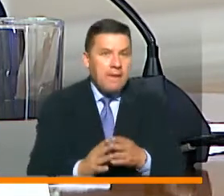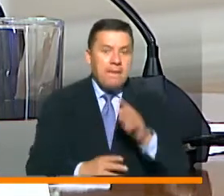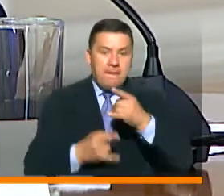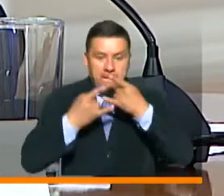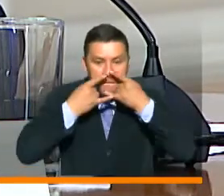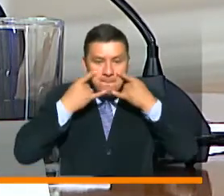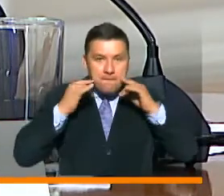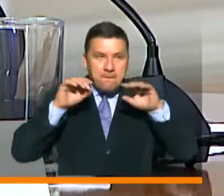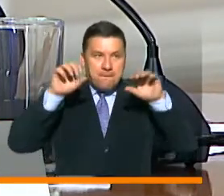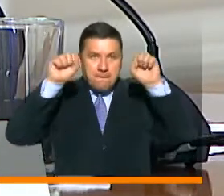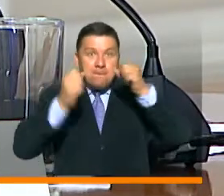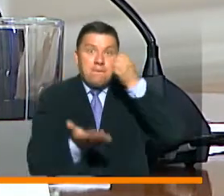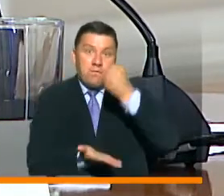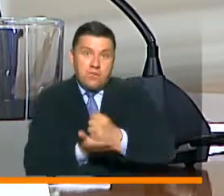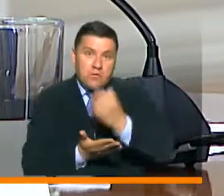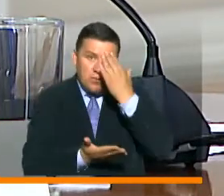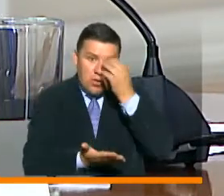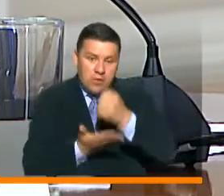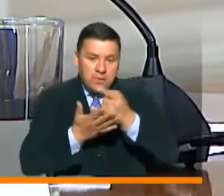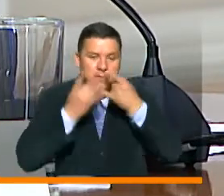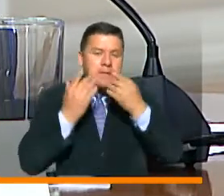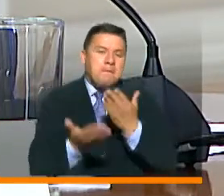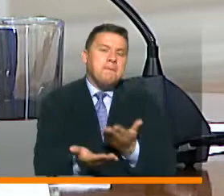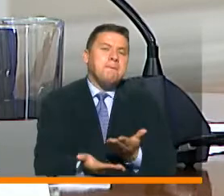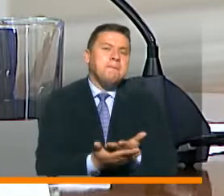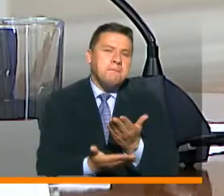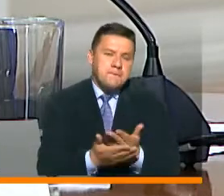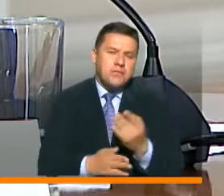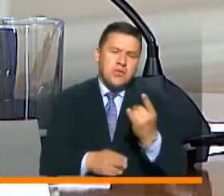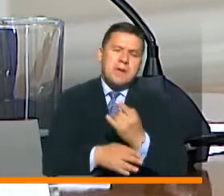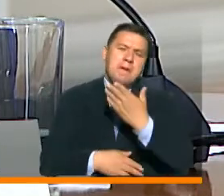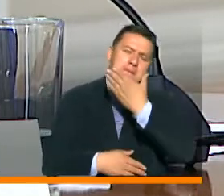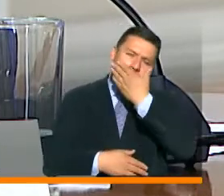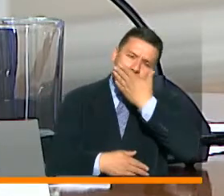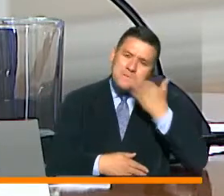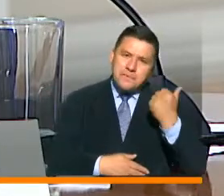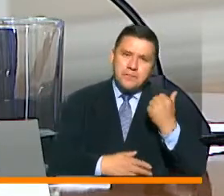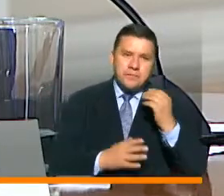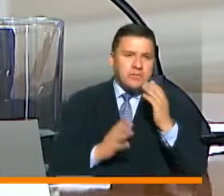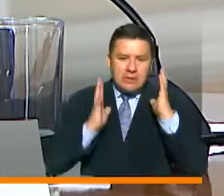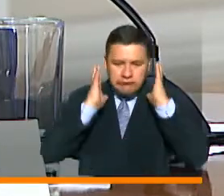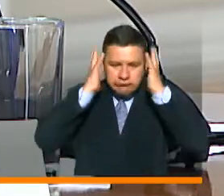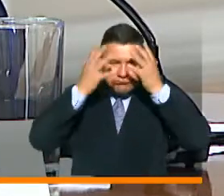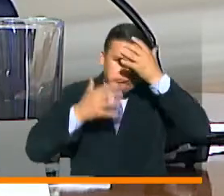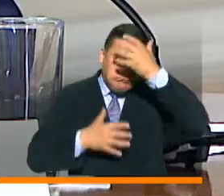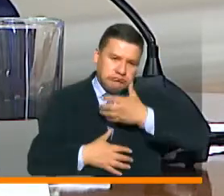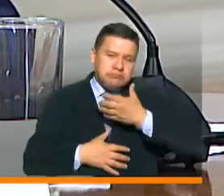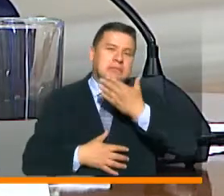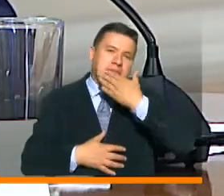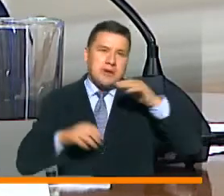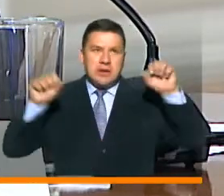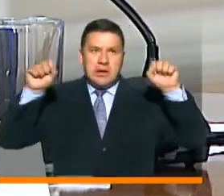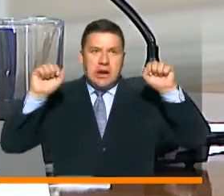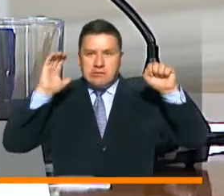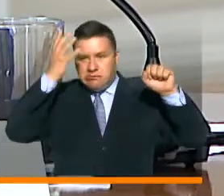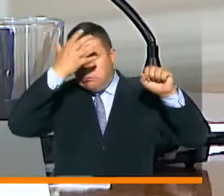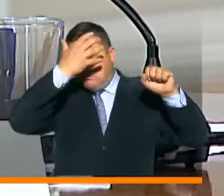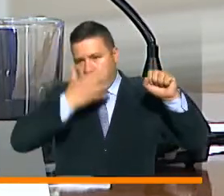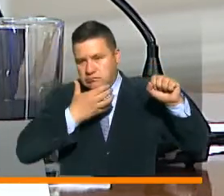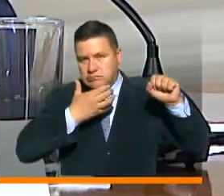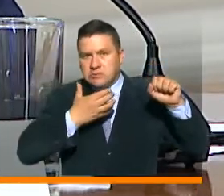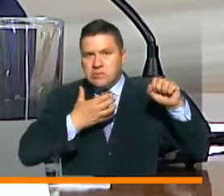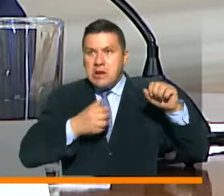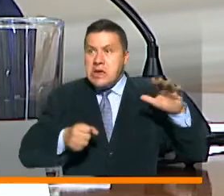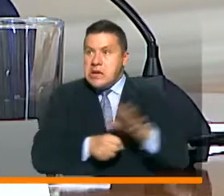tapabocas que es obligatorio, es recomendable que usen una careta en estos casos donde los vehículos tienen